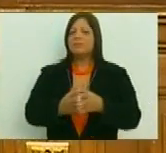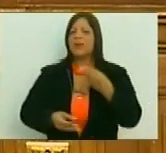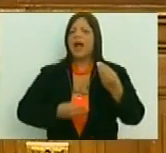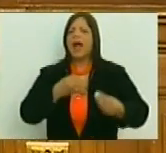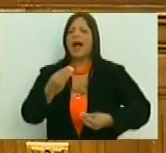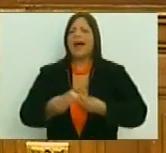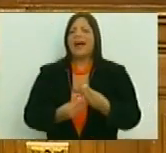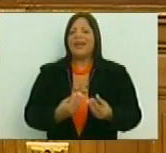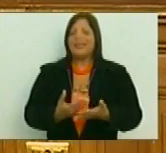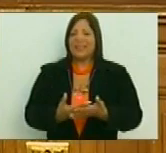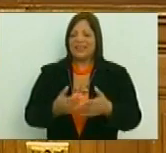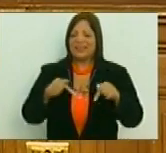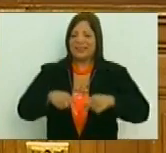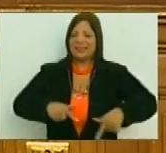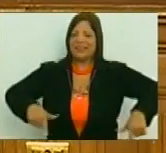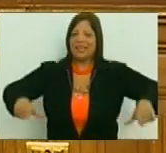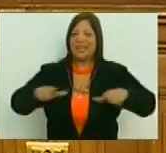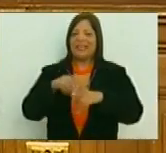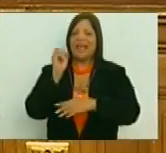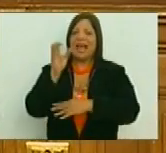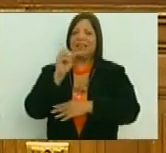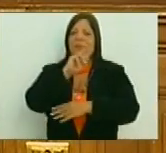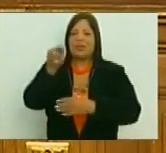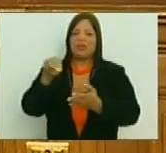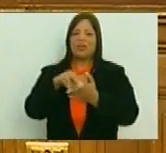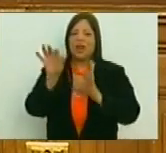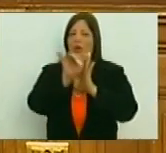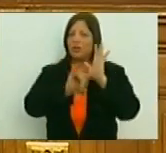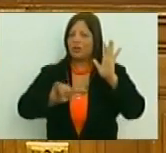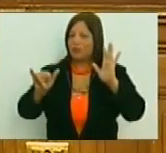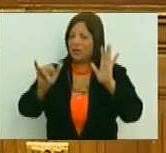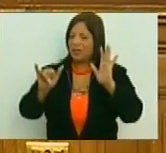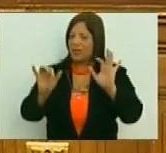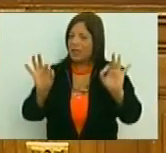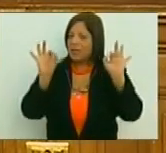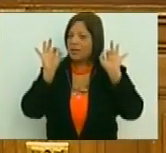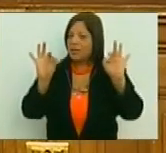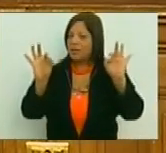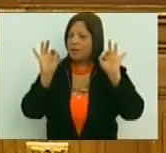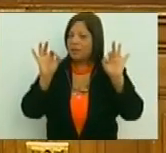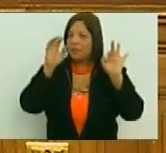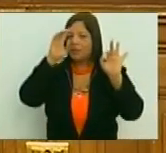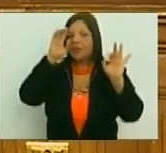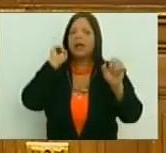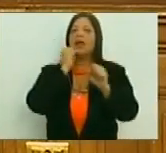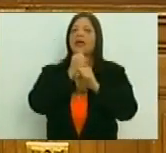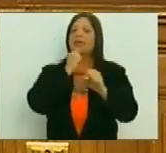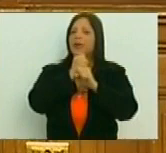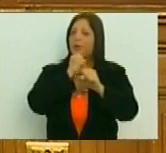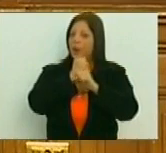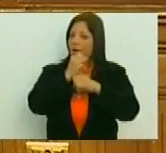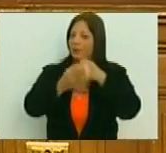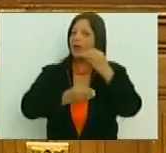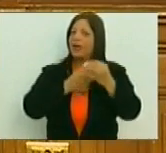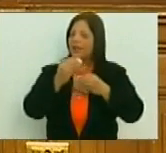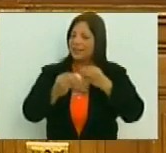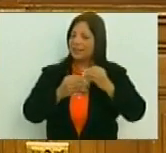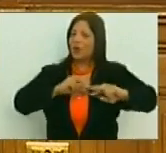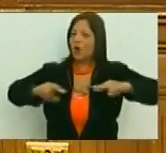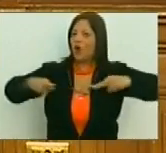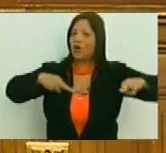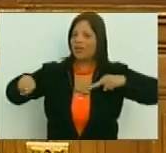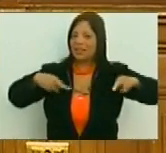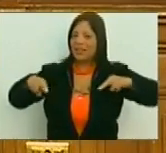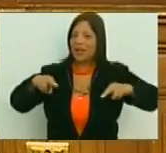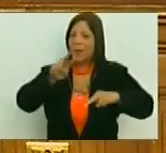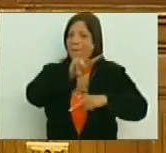hacer desde esta Asamblea Nacional Constituyente y particularmente el trabajo que nos corresponde coordinar a los